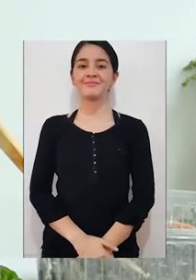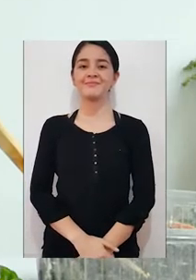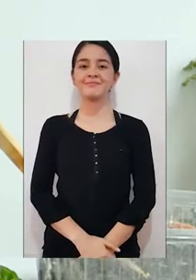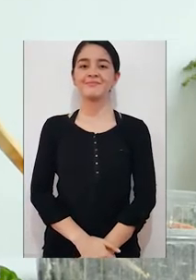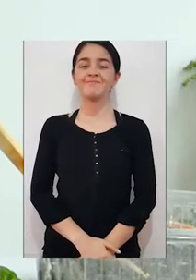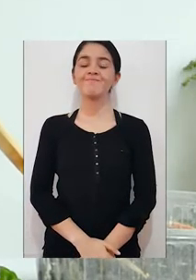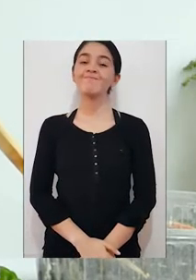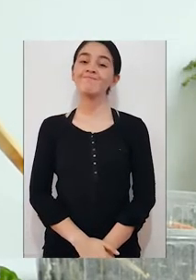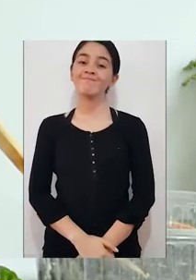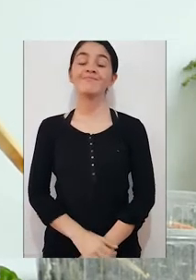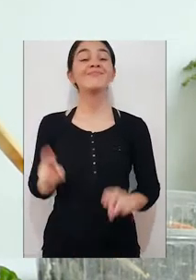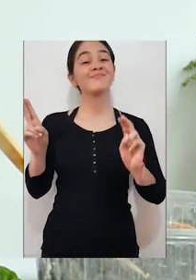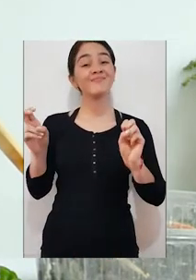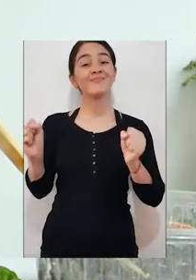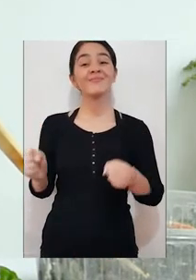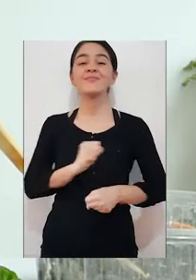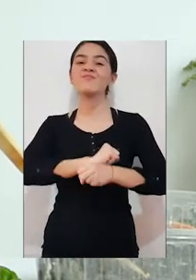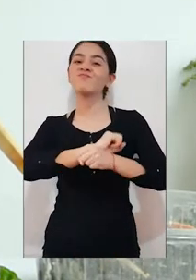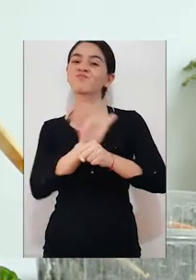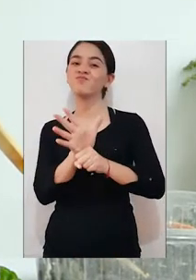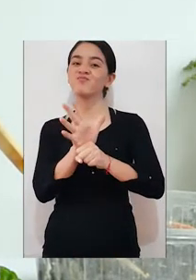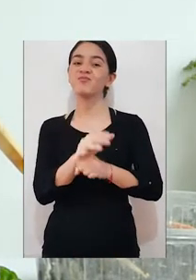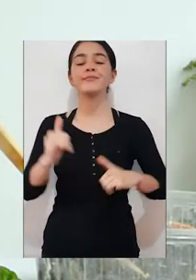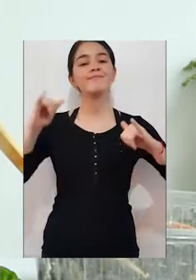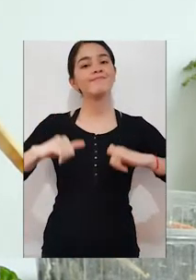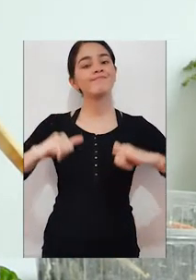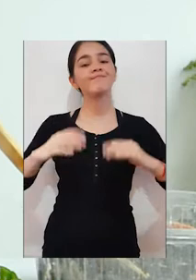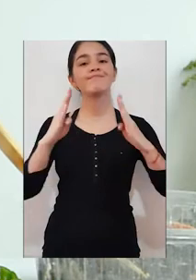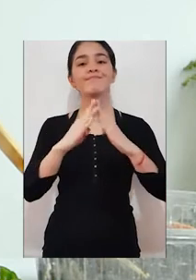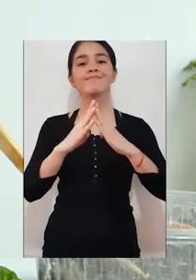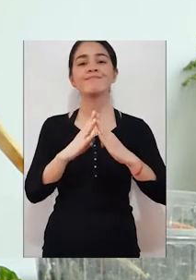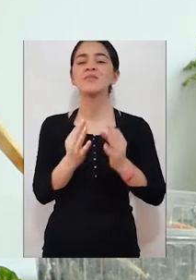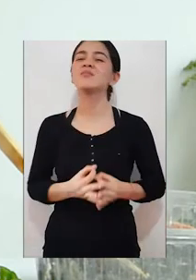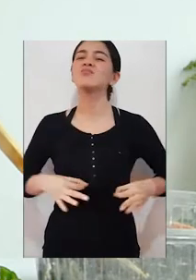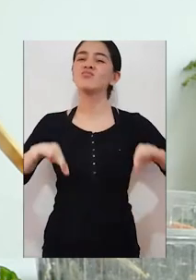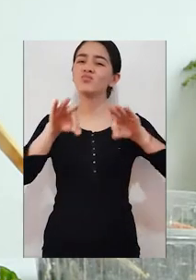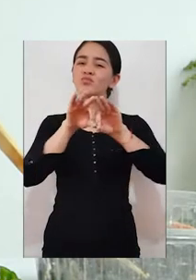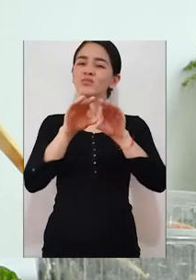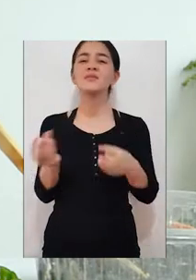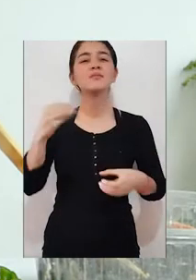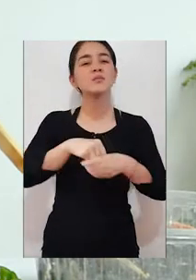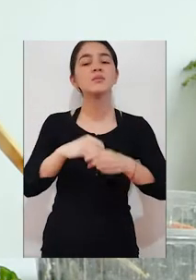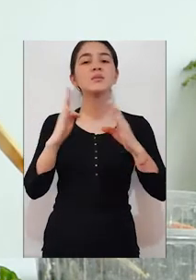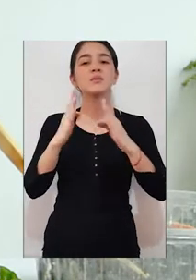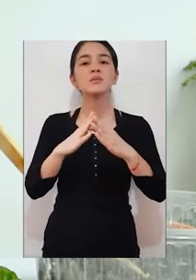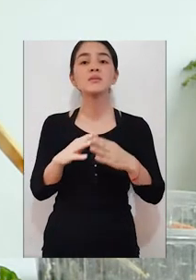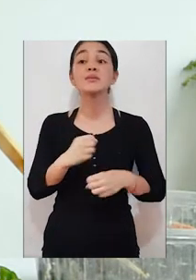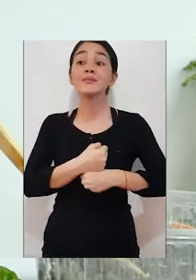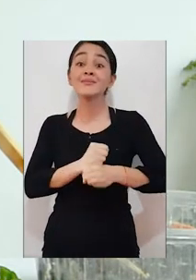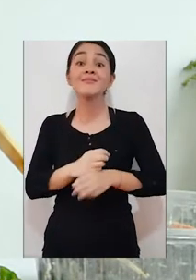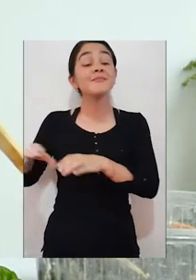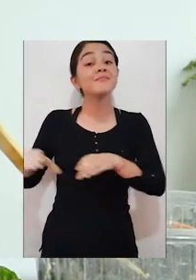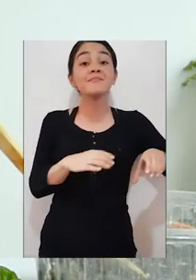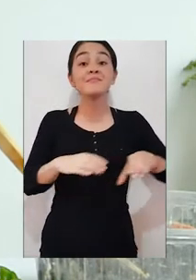ese momento que estamos durante la cuarentena del COVID-19, es muy importante que dentro de nuestros hogares realicemos actividades